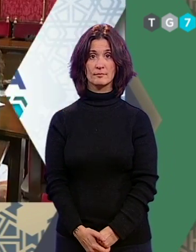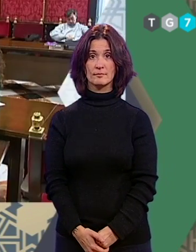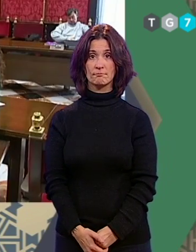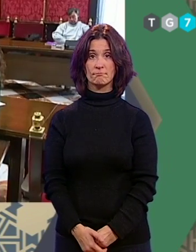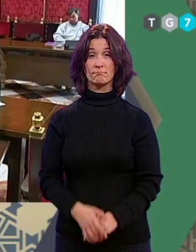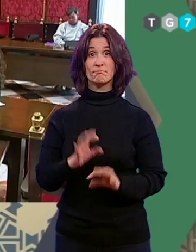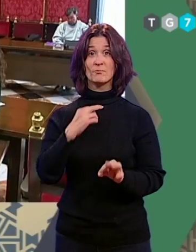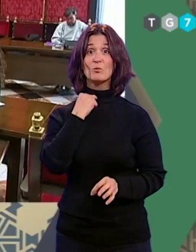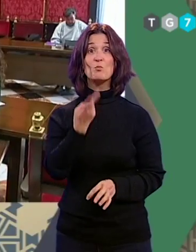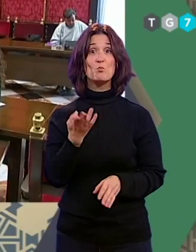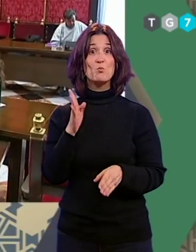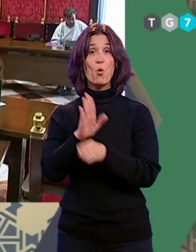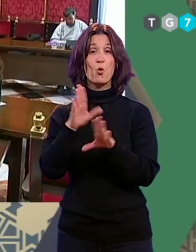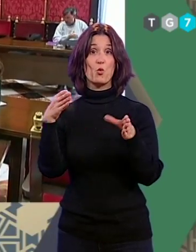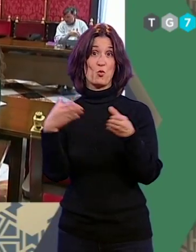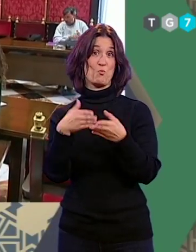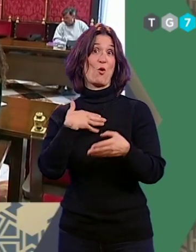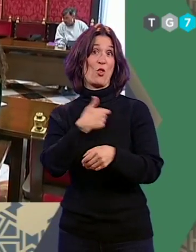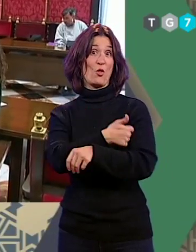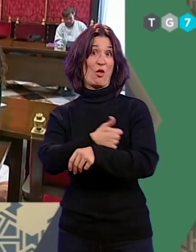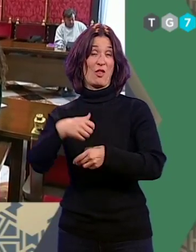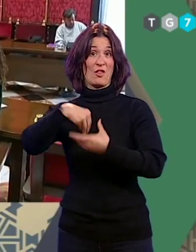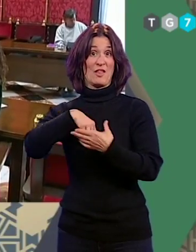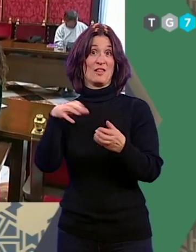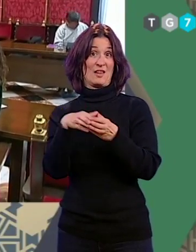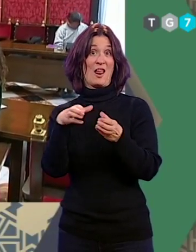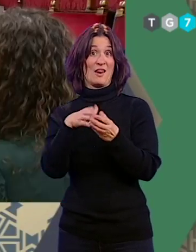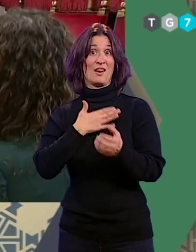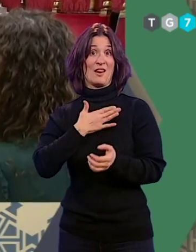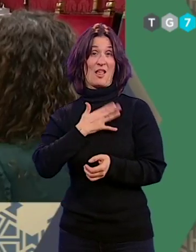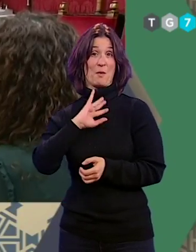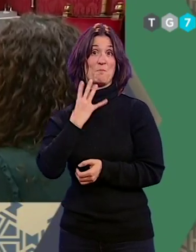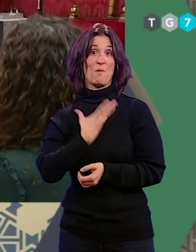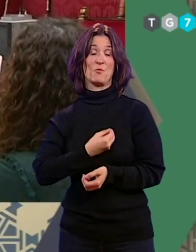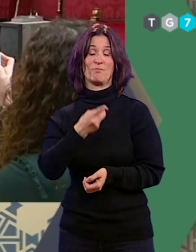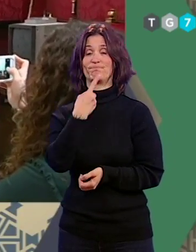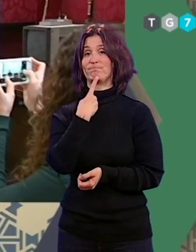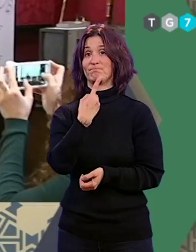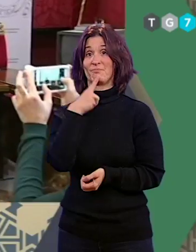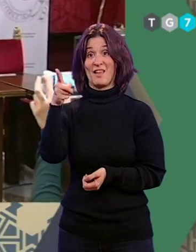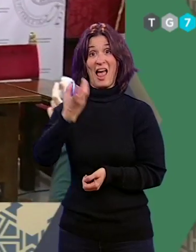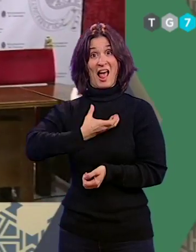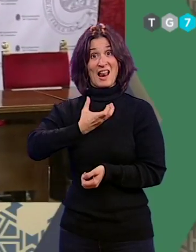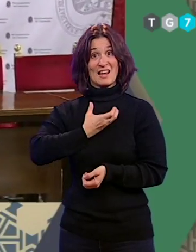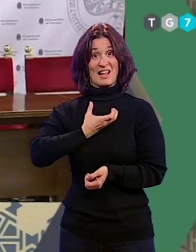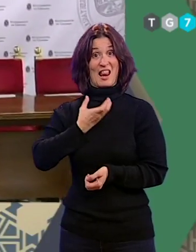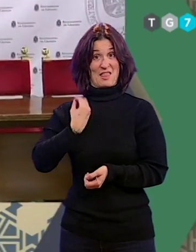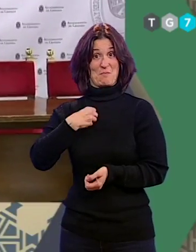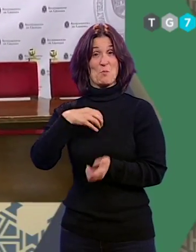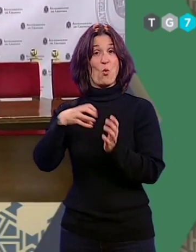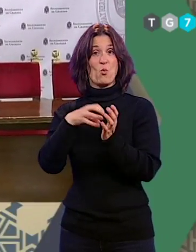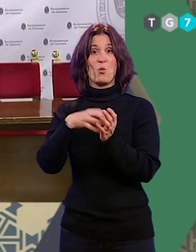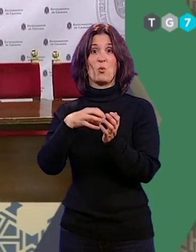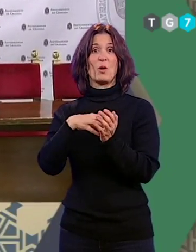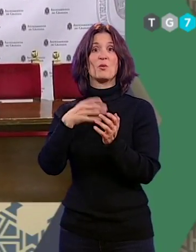El portavoz del Grupo Municipal de Ciudadanos en Granada, Manuel Olivares, criticó por su parte que el alcalde de la ciudad, Francisco Cuenca, haya